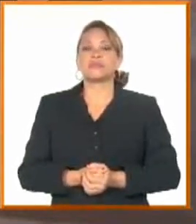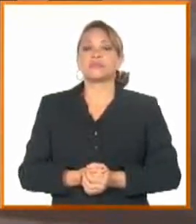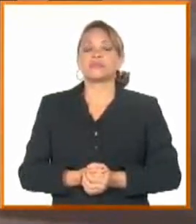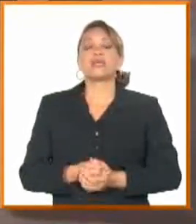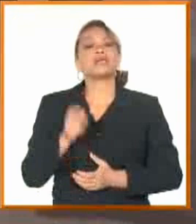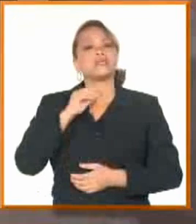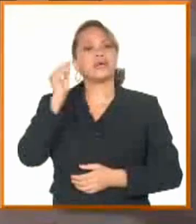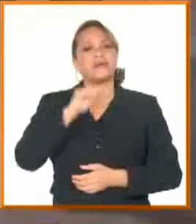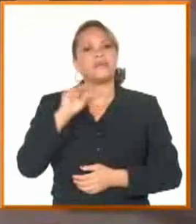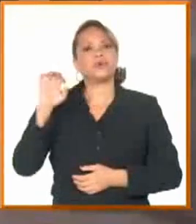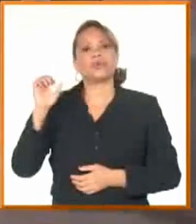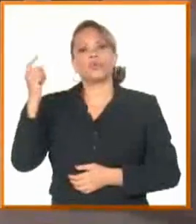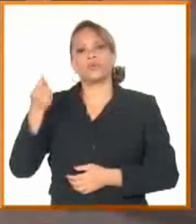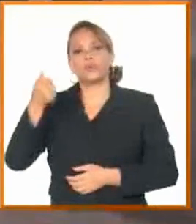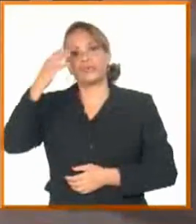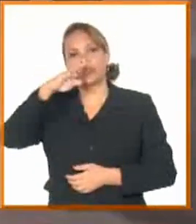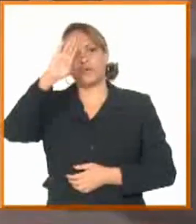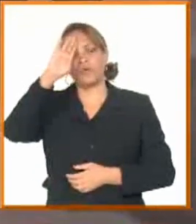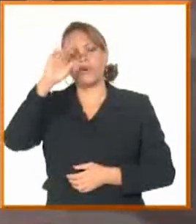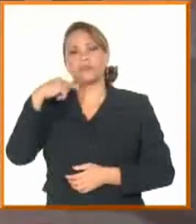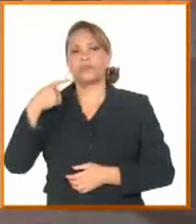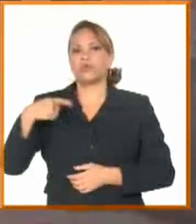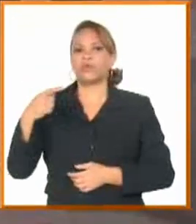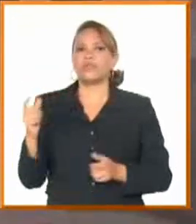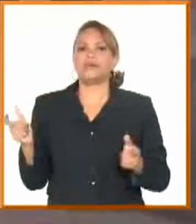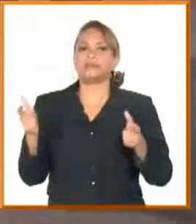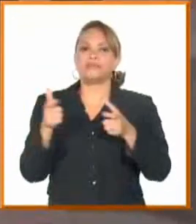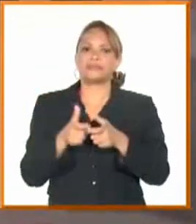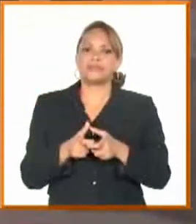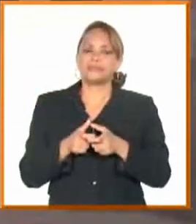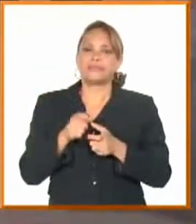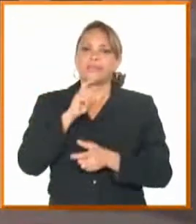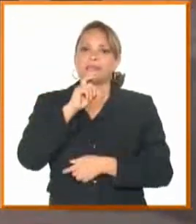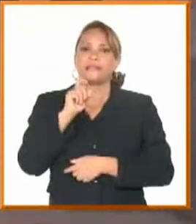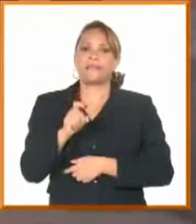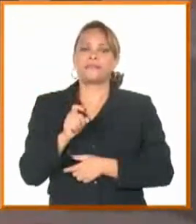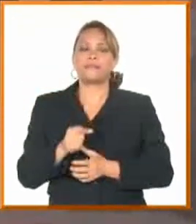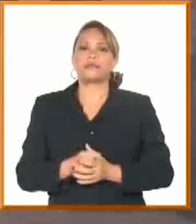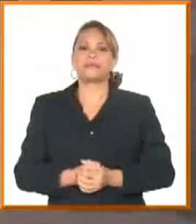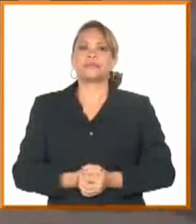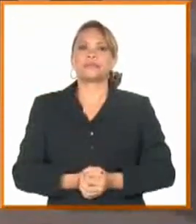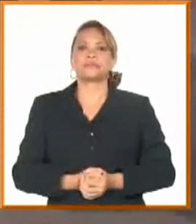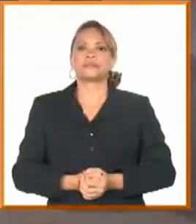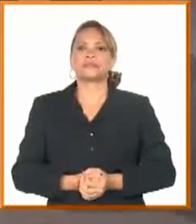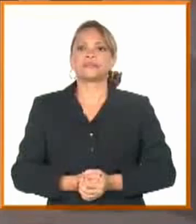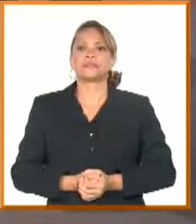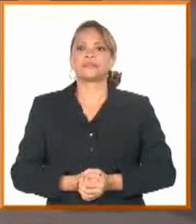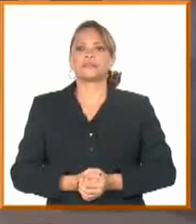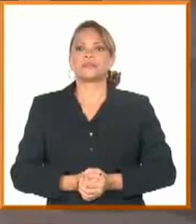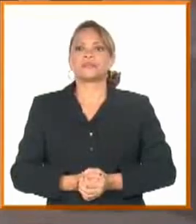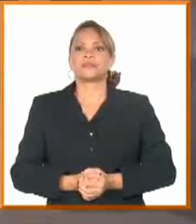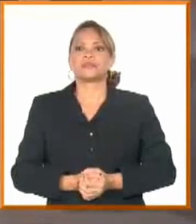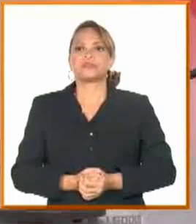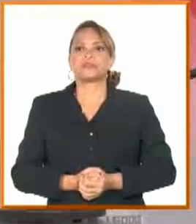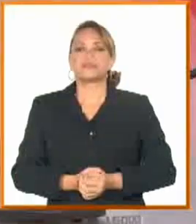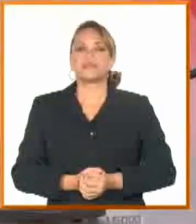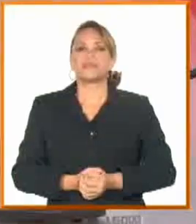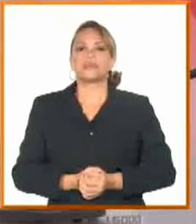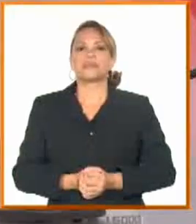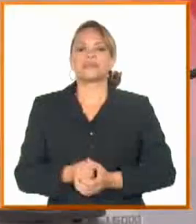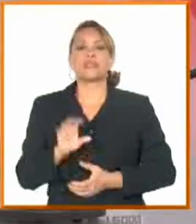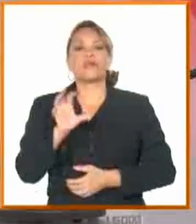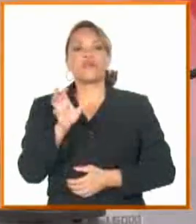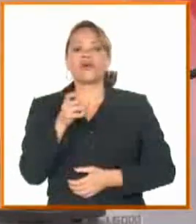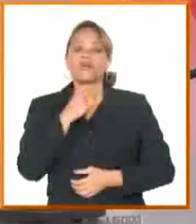son cada vez más difíciles de obtener a partir de toda esa persecución financiera, de los bancos no quieren trabajar con nosotros, de que el bloqueo tiene un